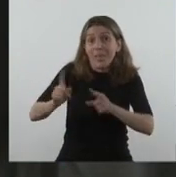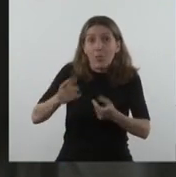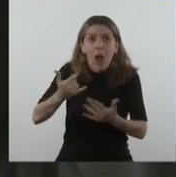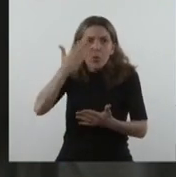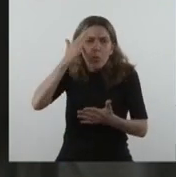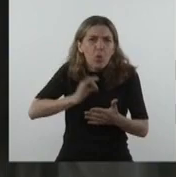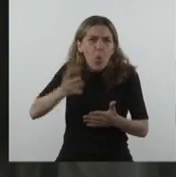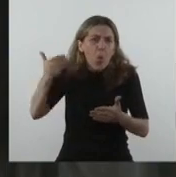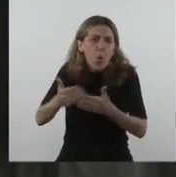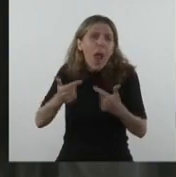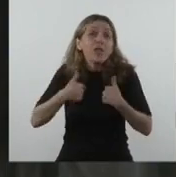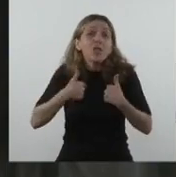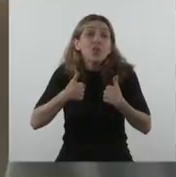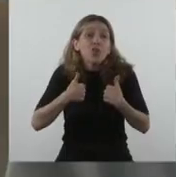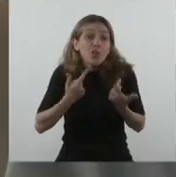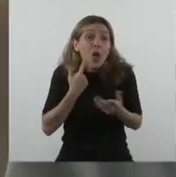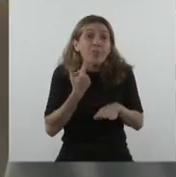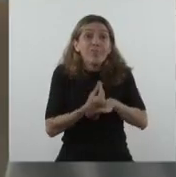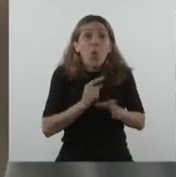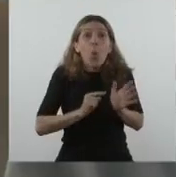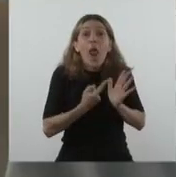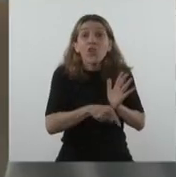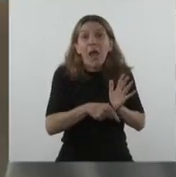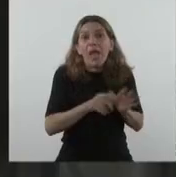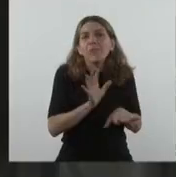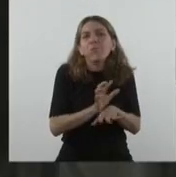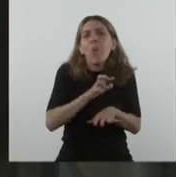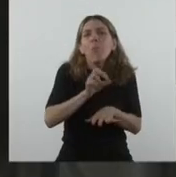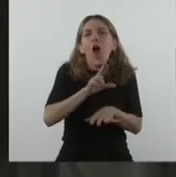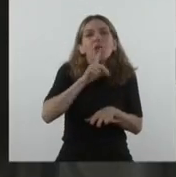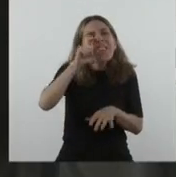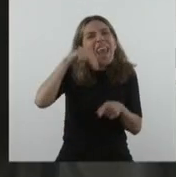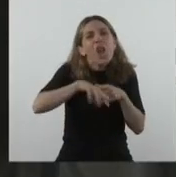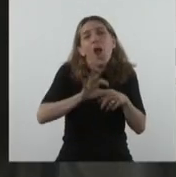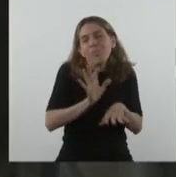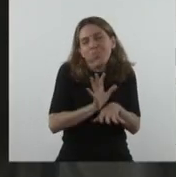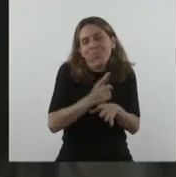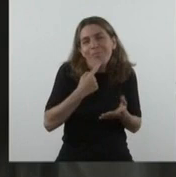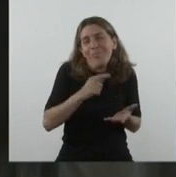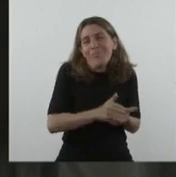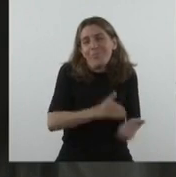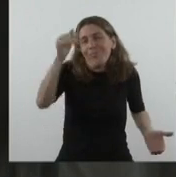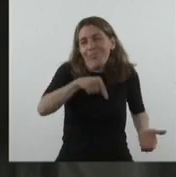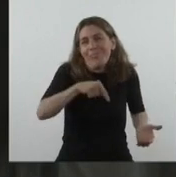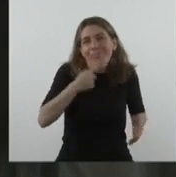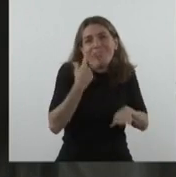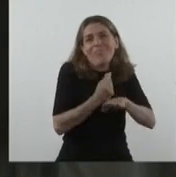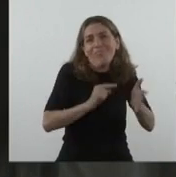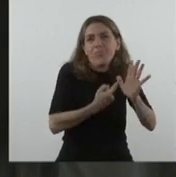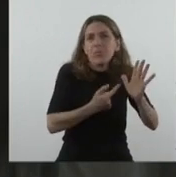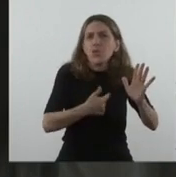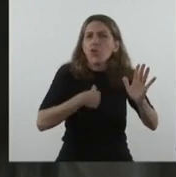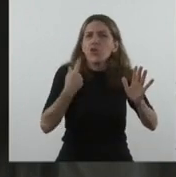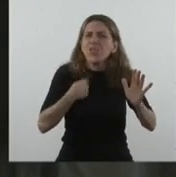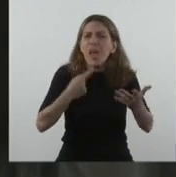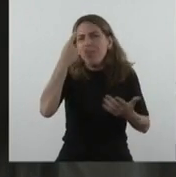que yo, que vengo ya de Buenos Aires, soy un porteño consumado, la verdad es que siempre reniego de que la